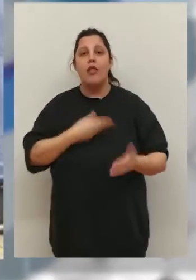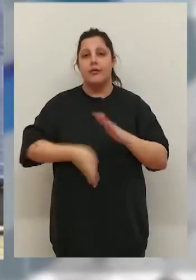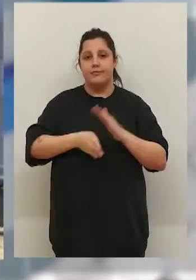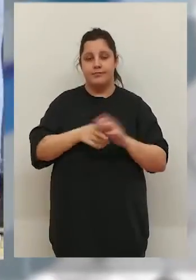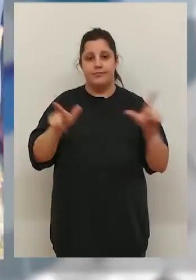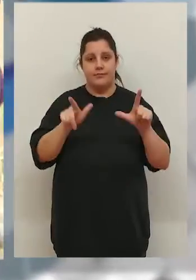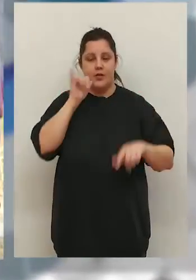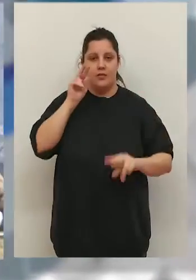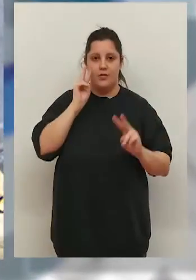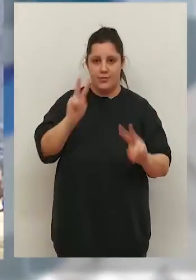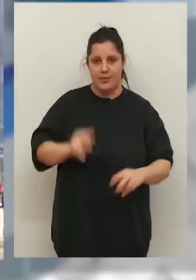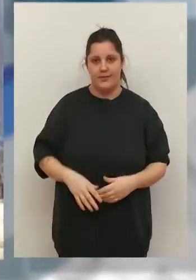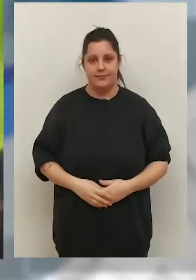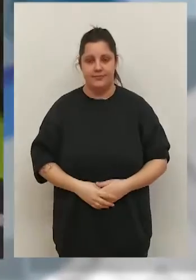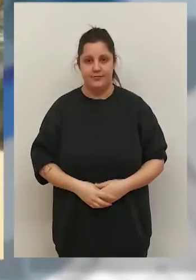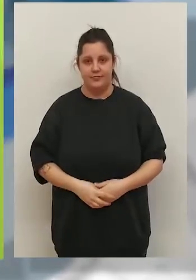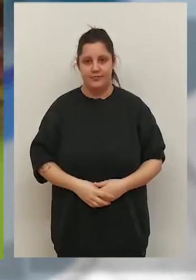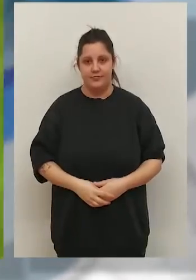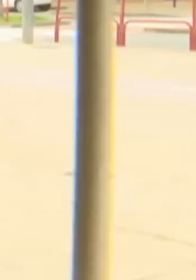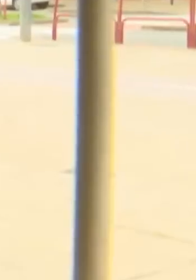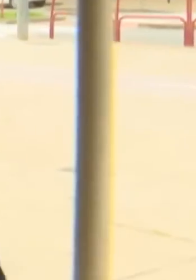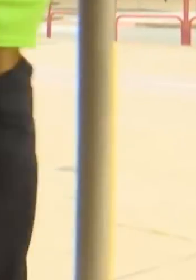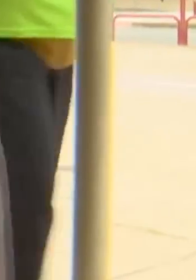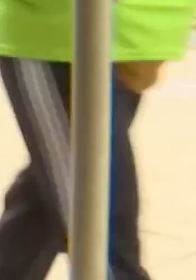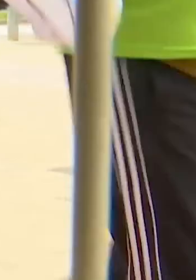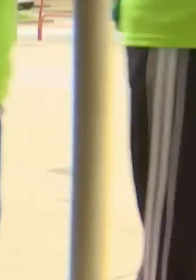por su confianza y sigan en la compañía de TVR.